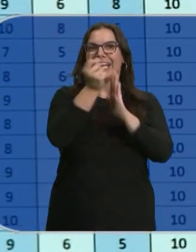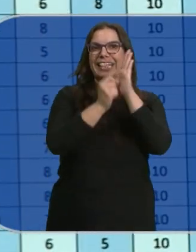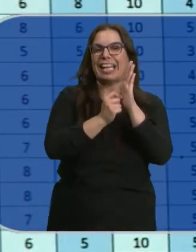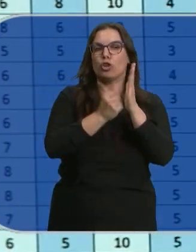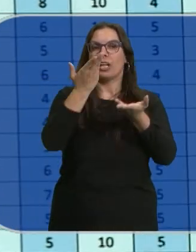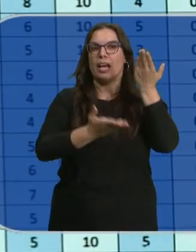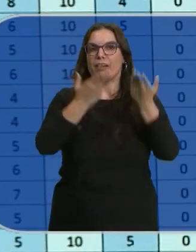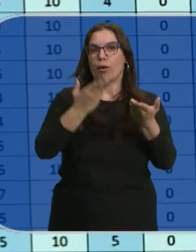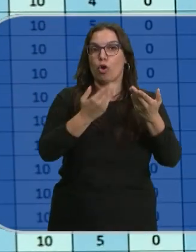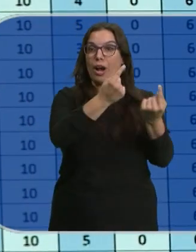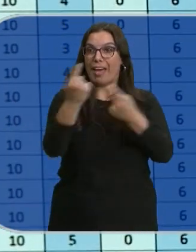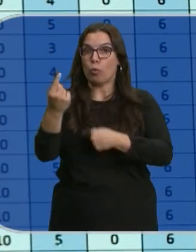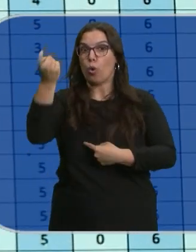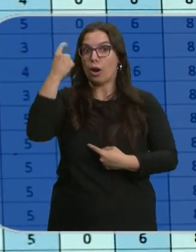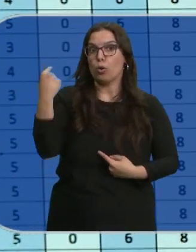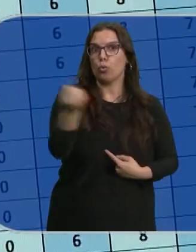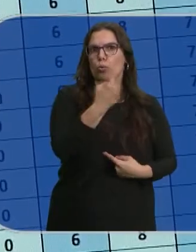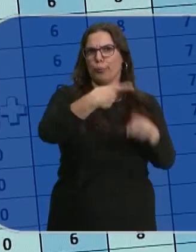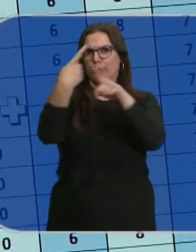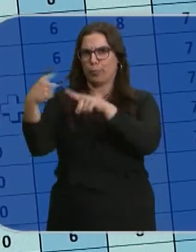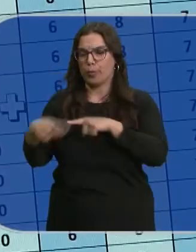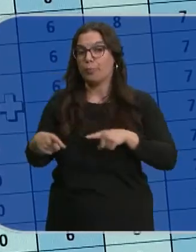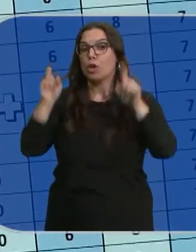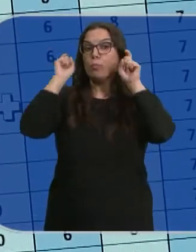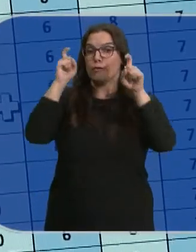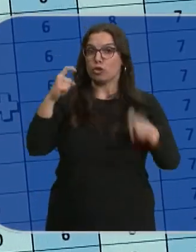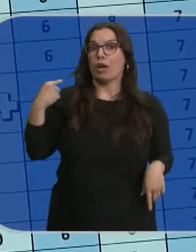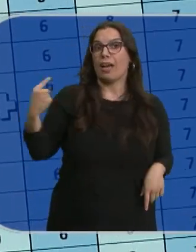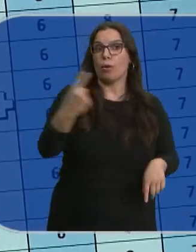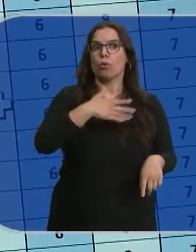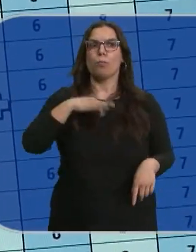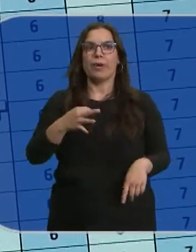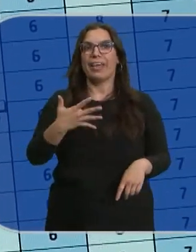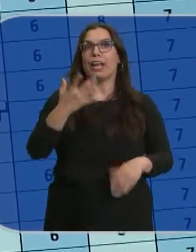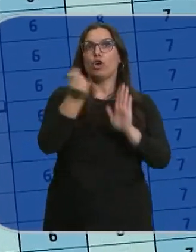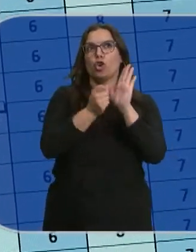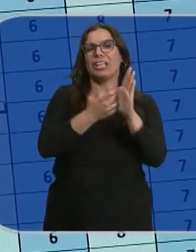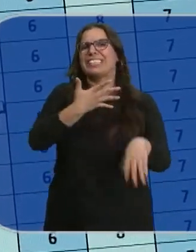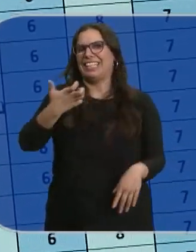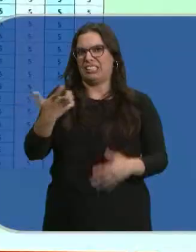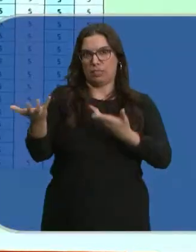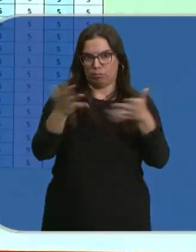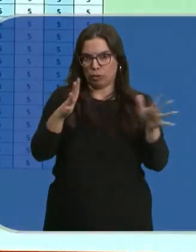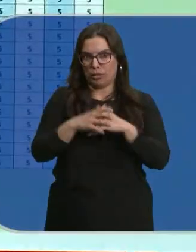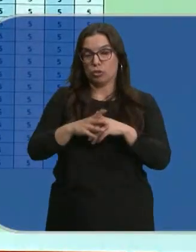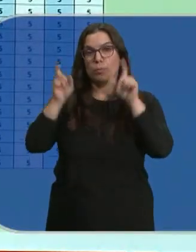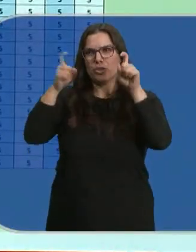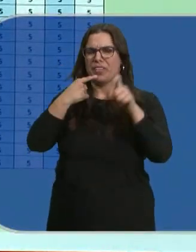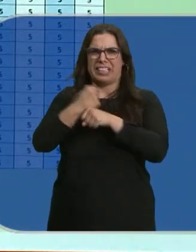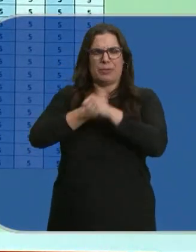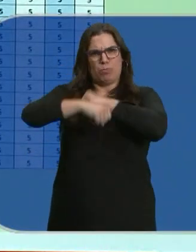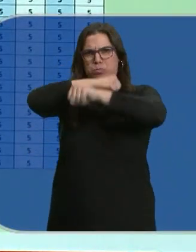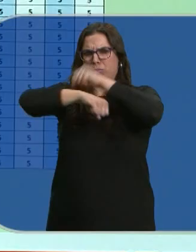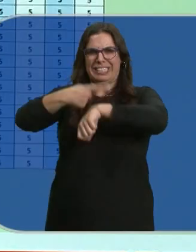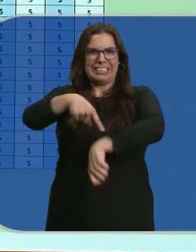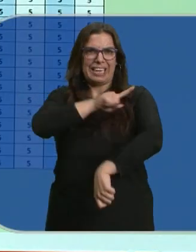evaluación diferentes por cada alumno. Cada profesor de media en cada clase habrá puesto unas 500 notas. Los docentes se quejan de sobrecarga